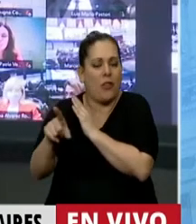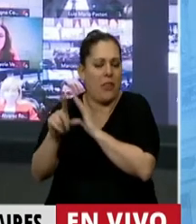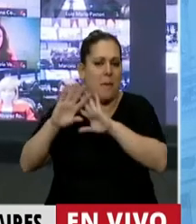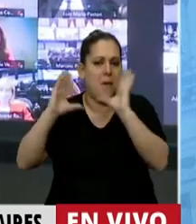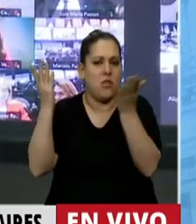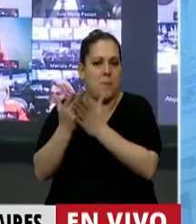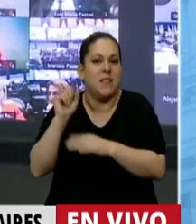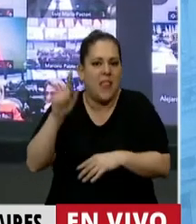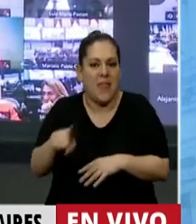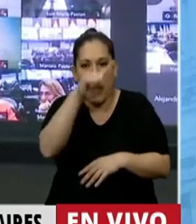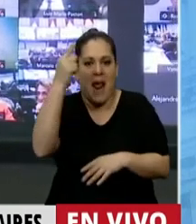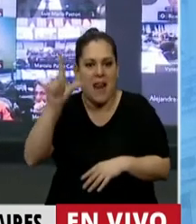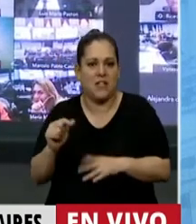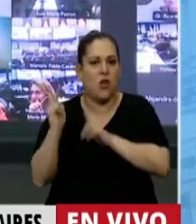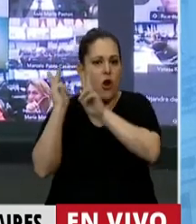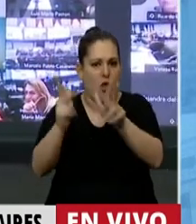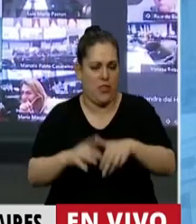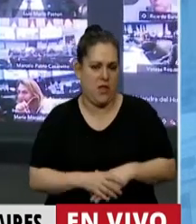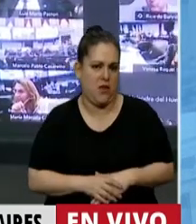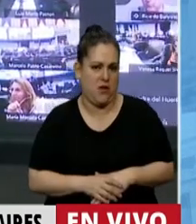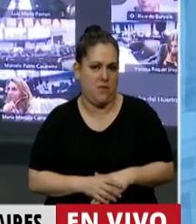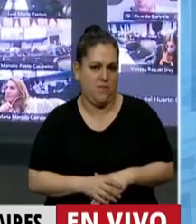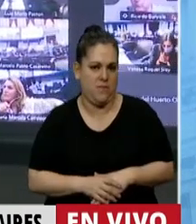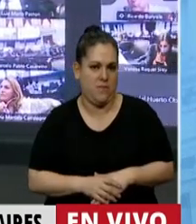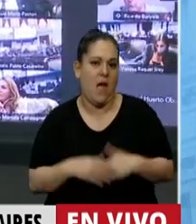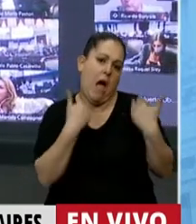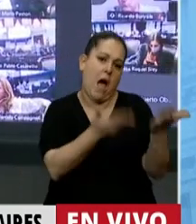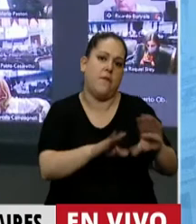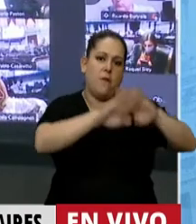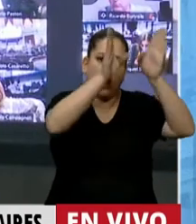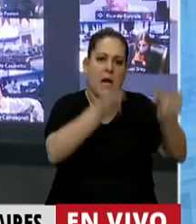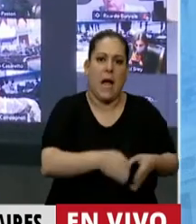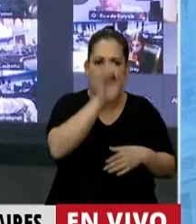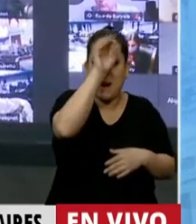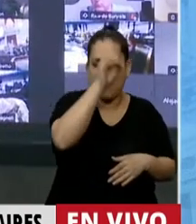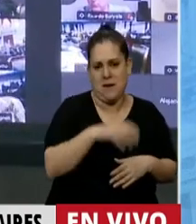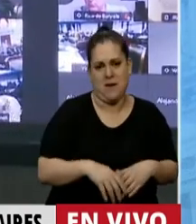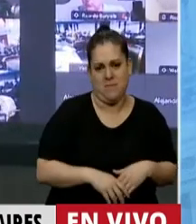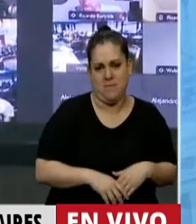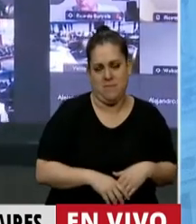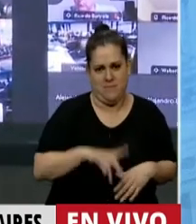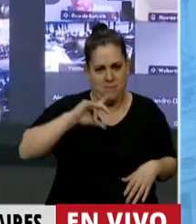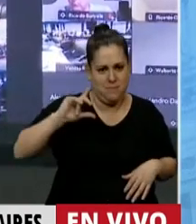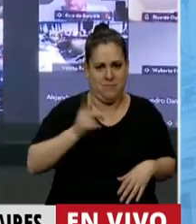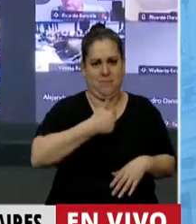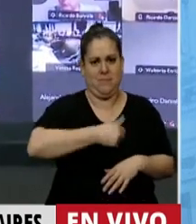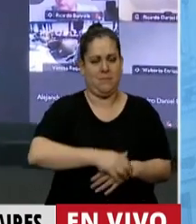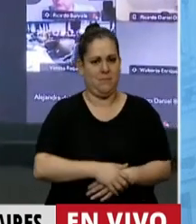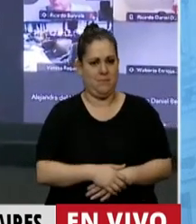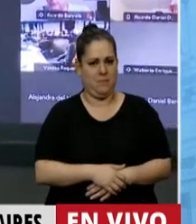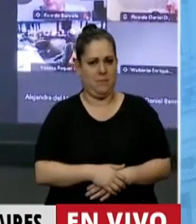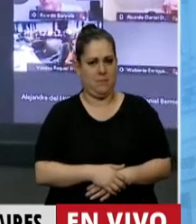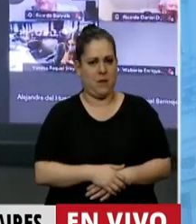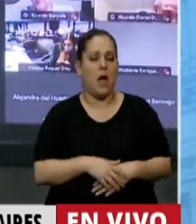Ambiente de la Nación. Increíble, al servicio de la Cámara Minera. Impresionante. Entonces, cada